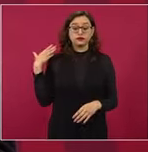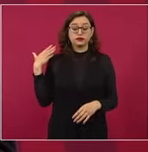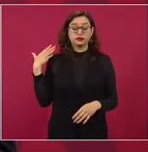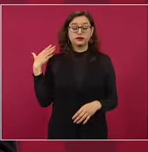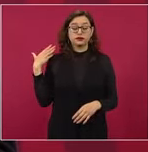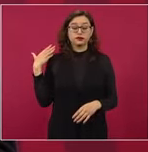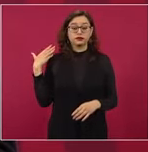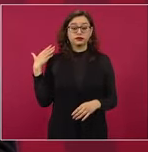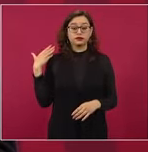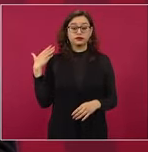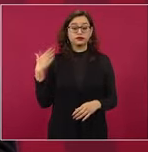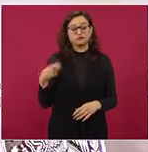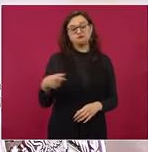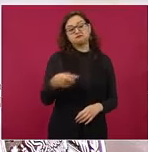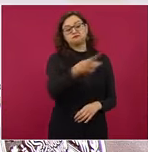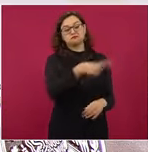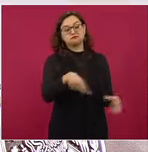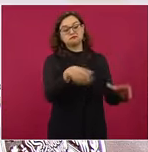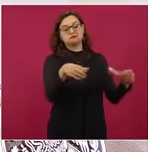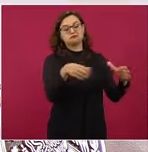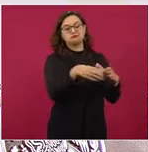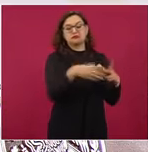a favor del pueblo,